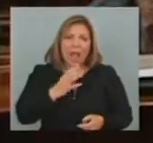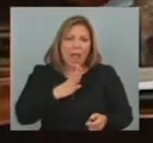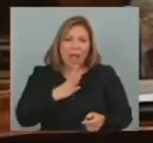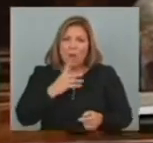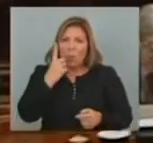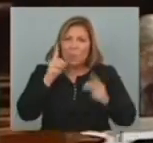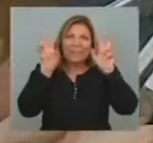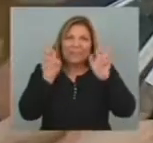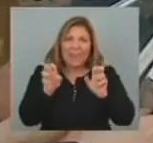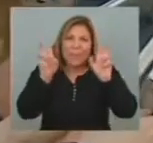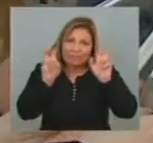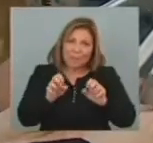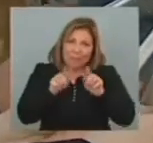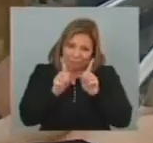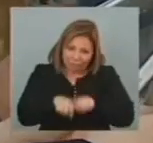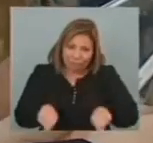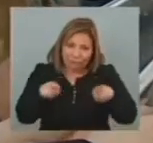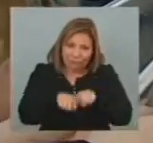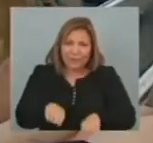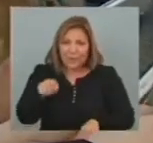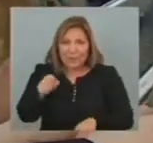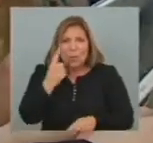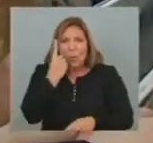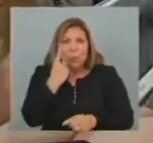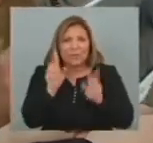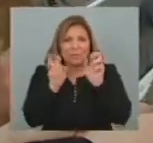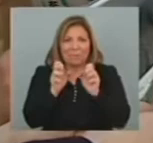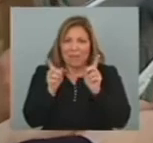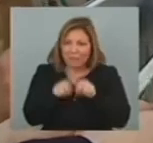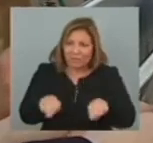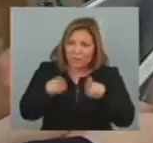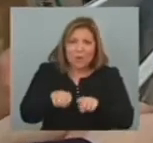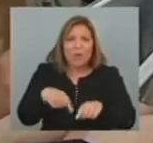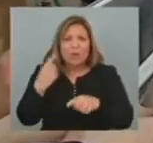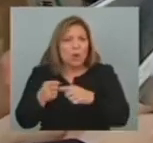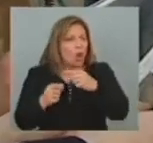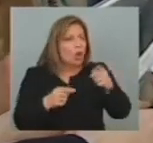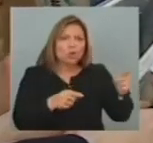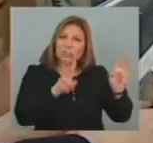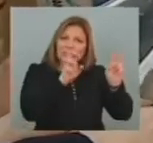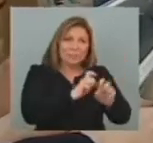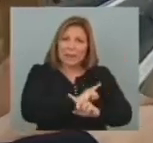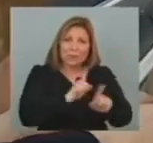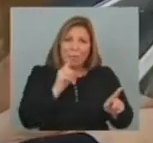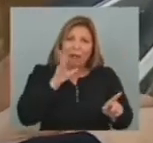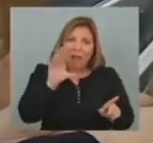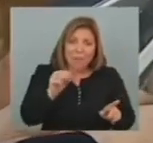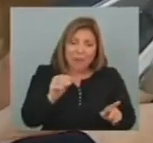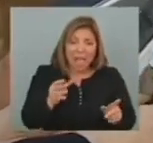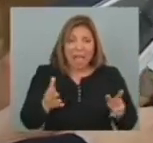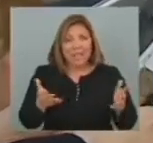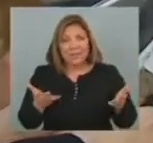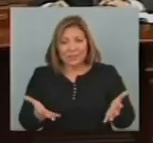Y no convence Toda vez que insiste En un solo tema Y no habla De los demás temas Muchas veces